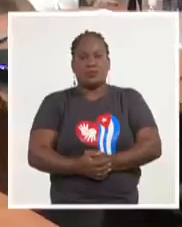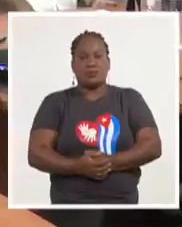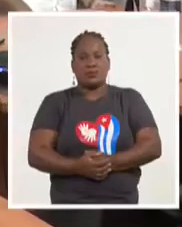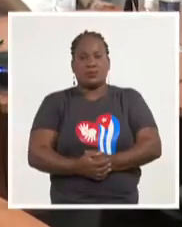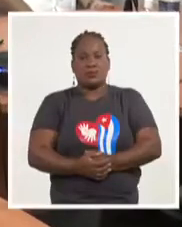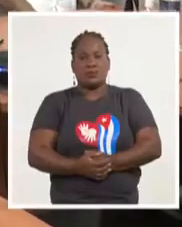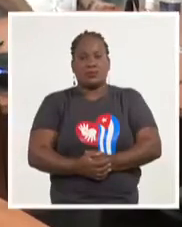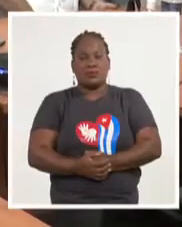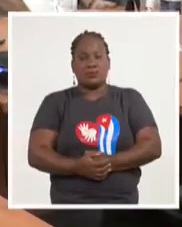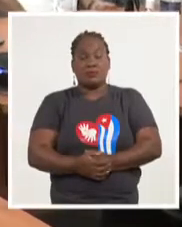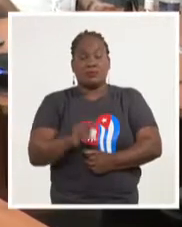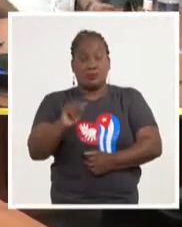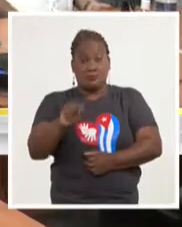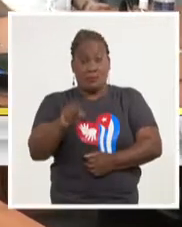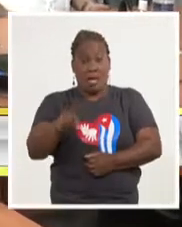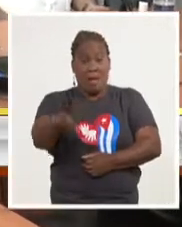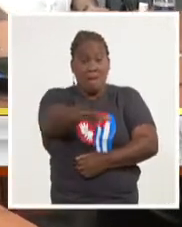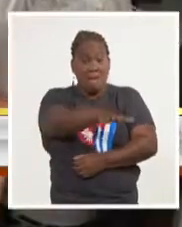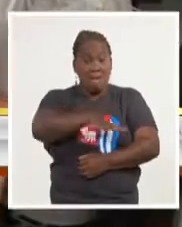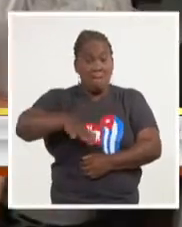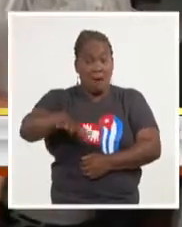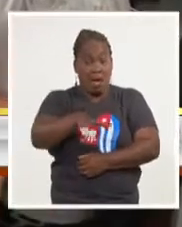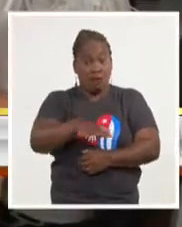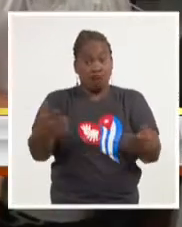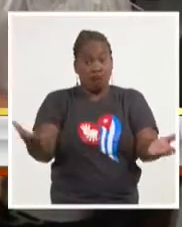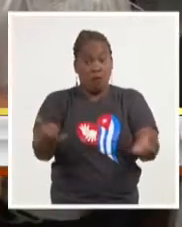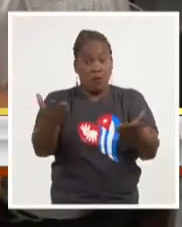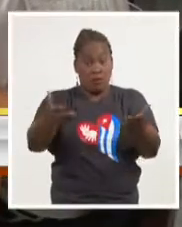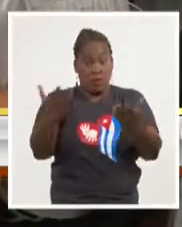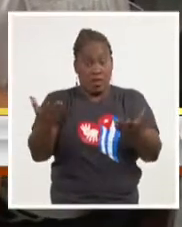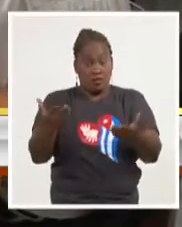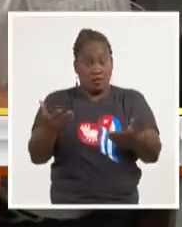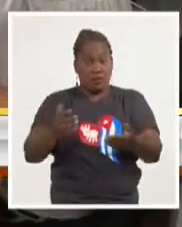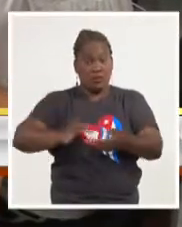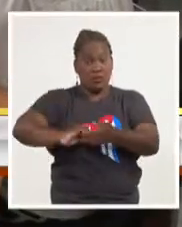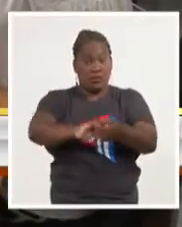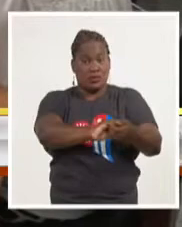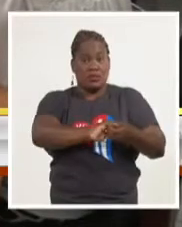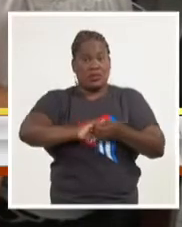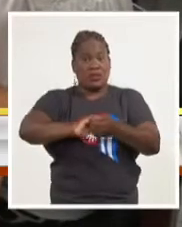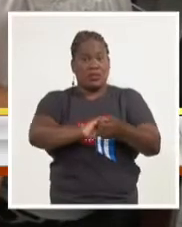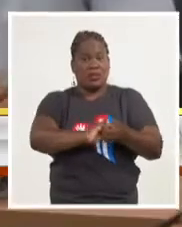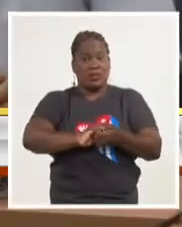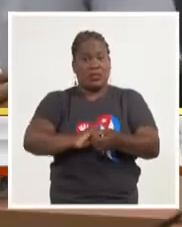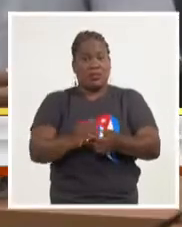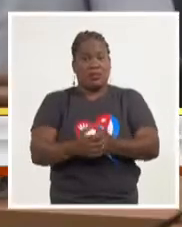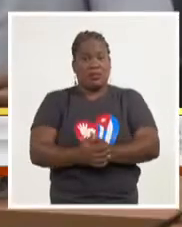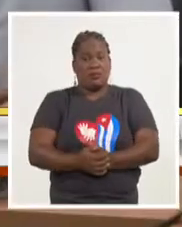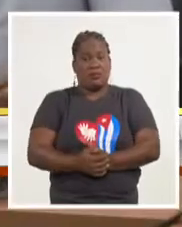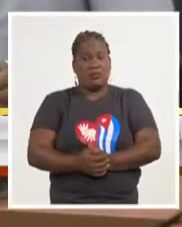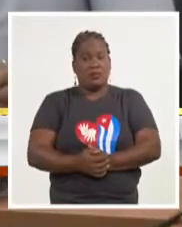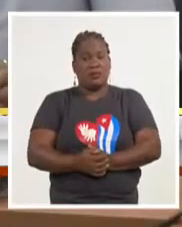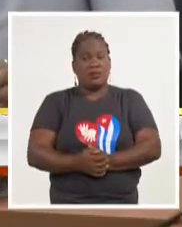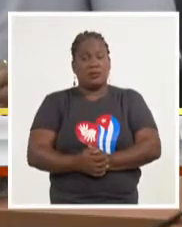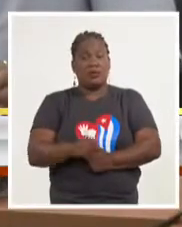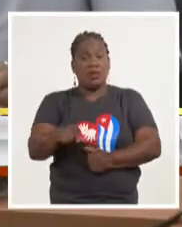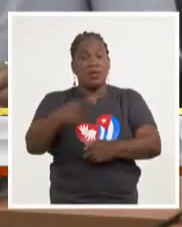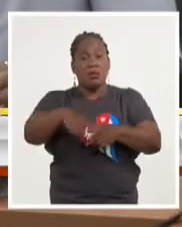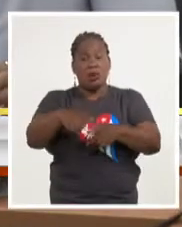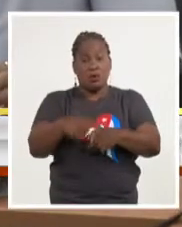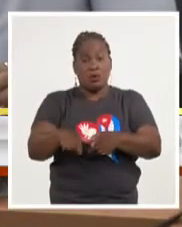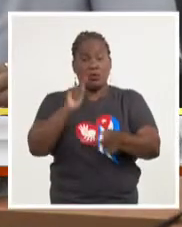Desde el barrio, promoviendo solidaridad, es la máxima que identifica el foro, que tiene entre otros